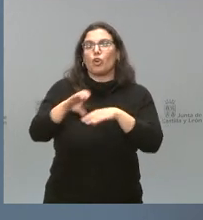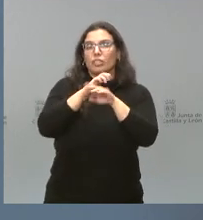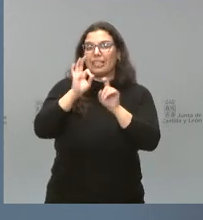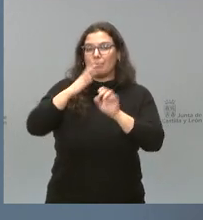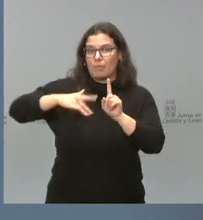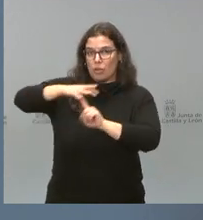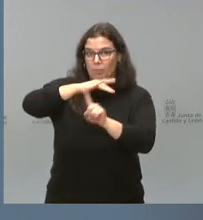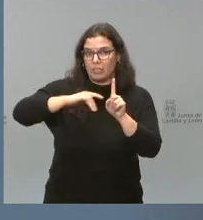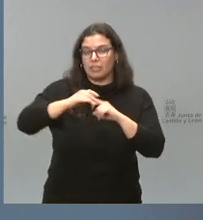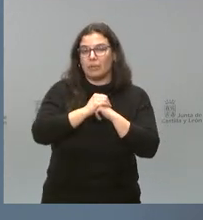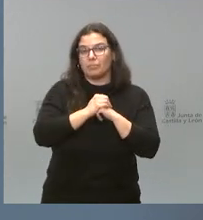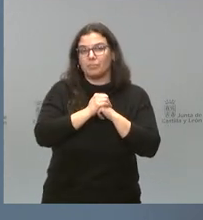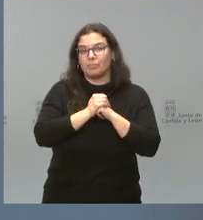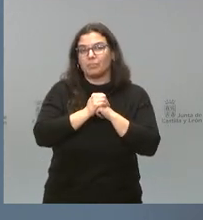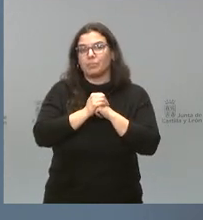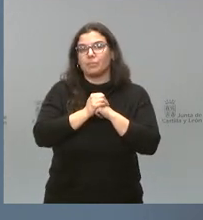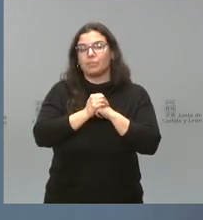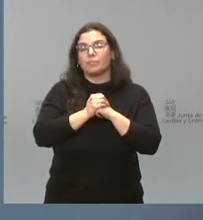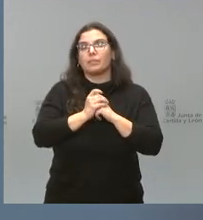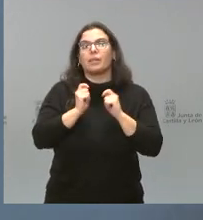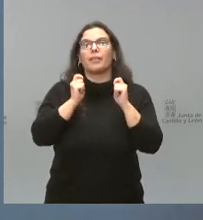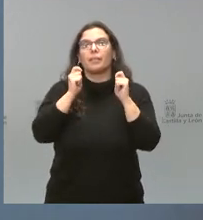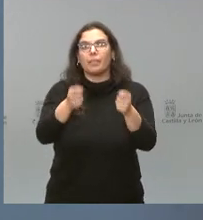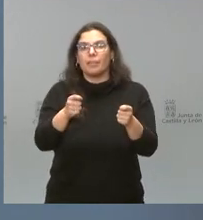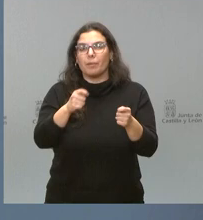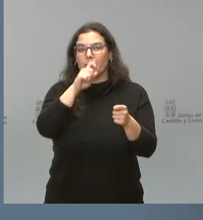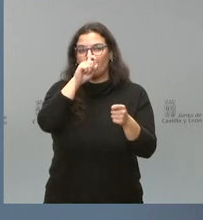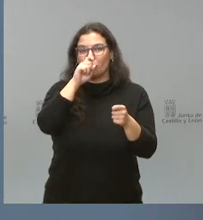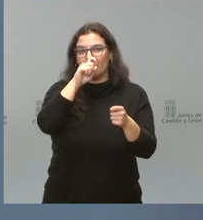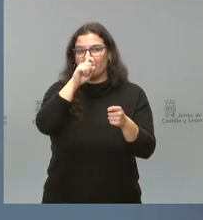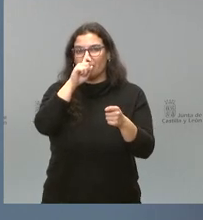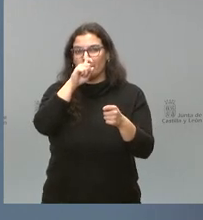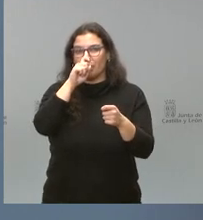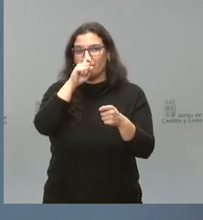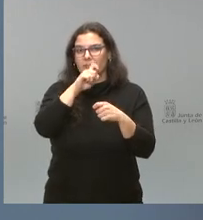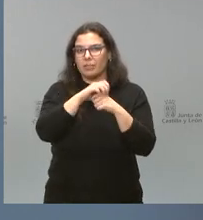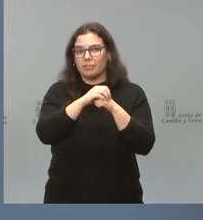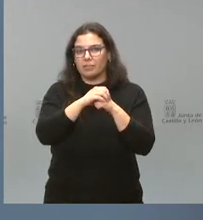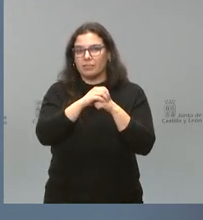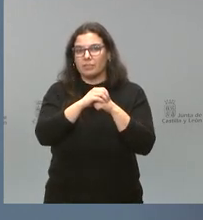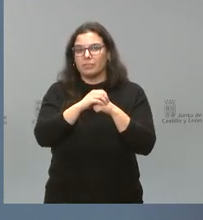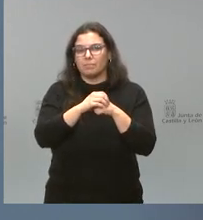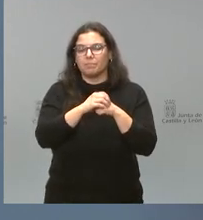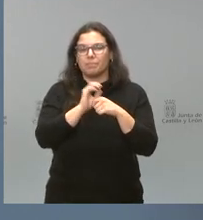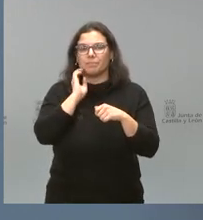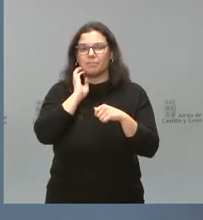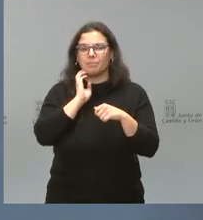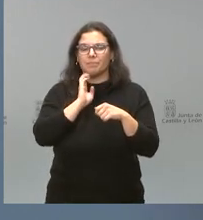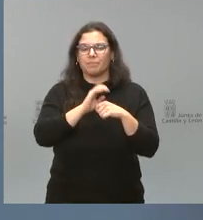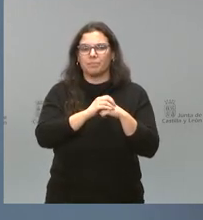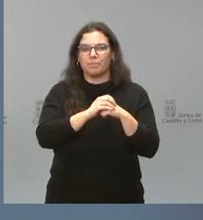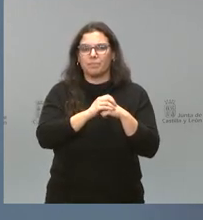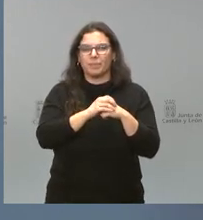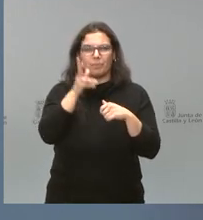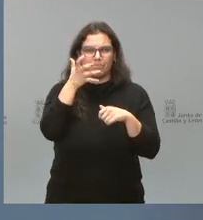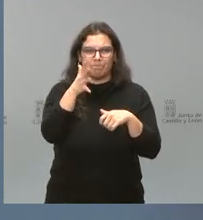Ambiente, se concede la emergencia de cortaciones en las áreas de la comunidad afectadas por incendios forestales. Se